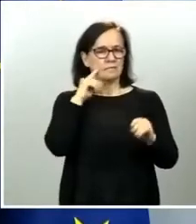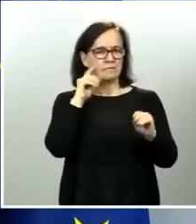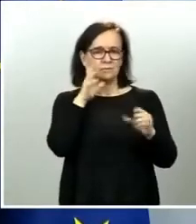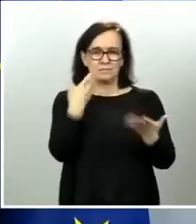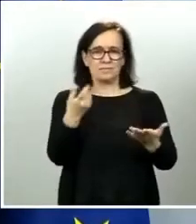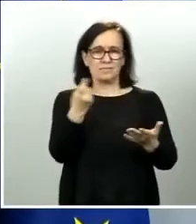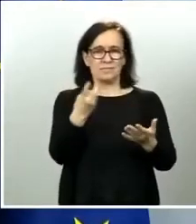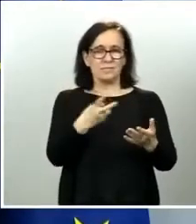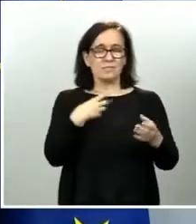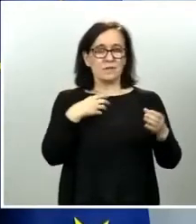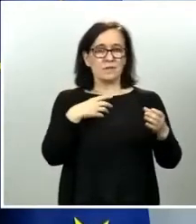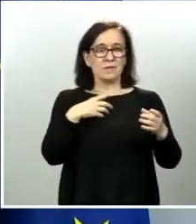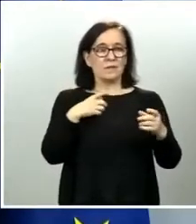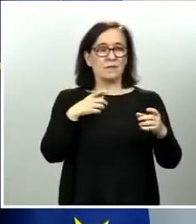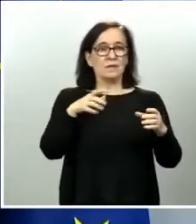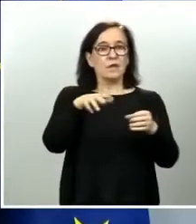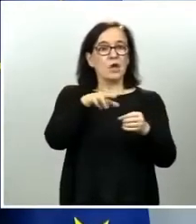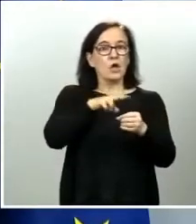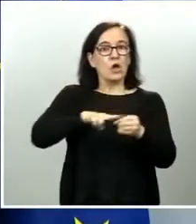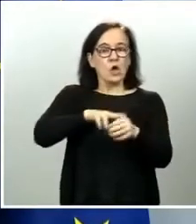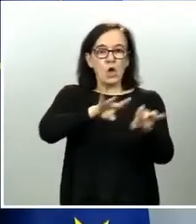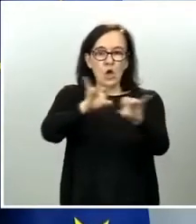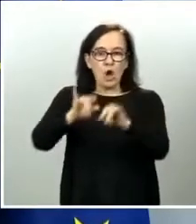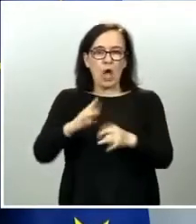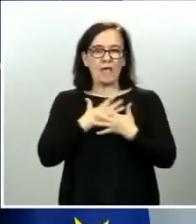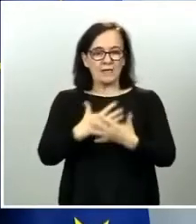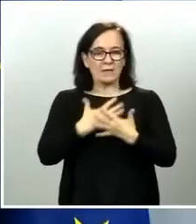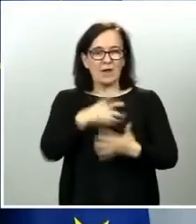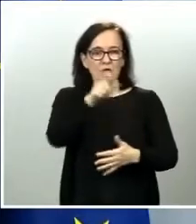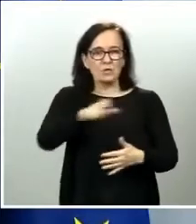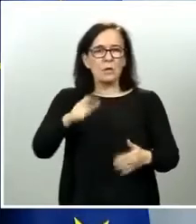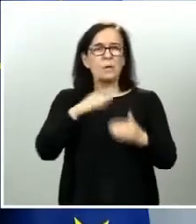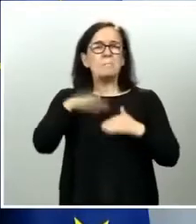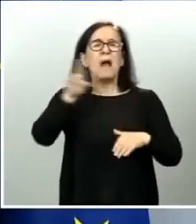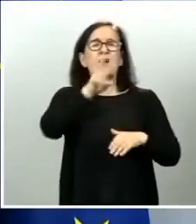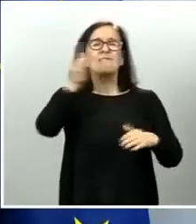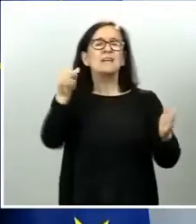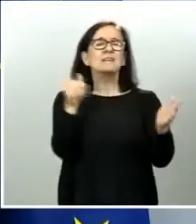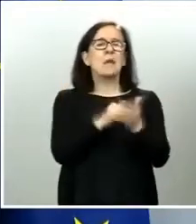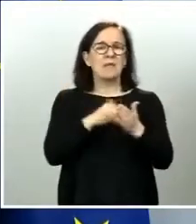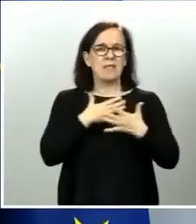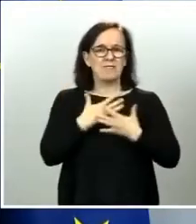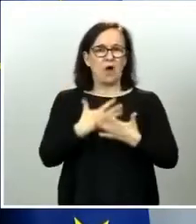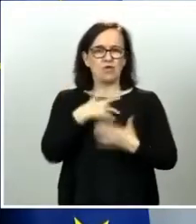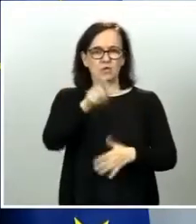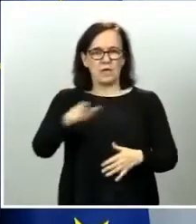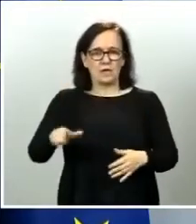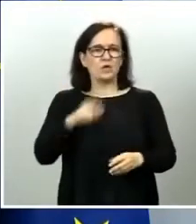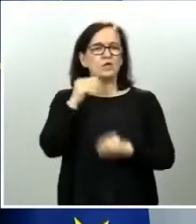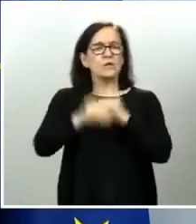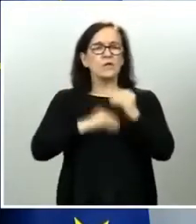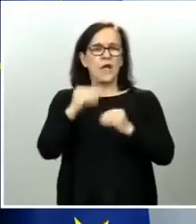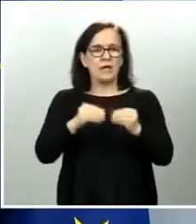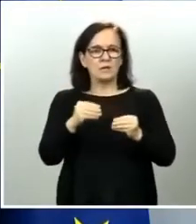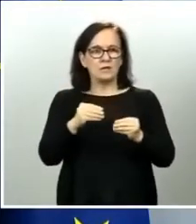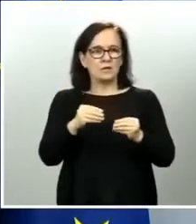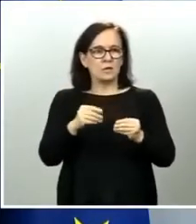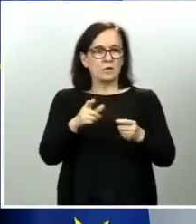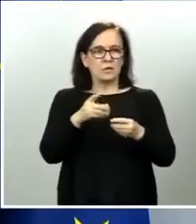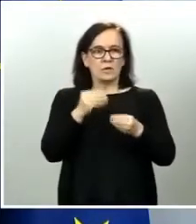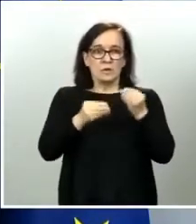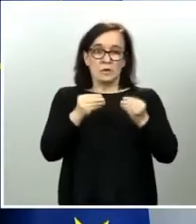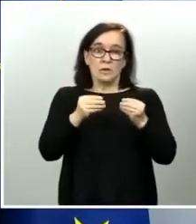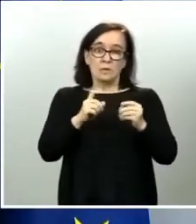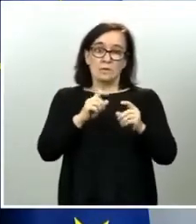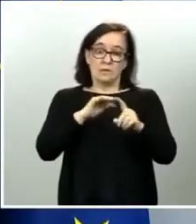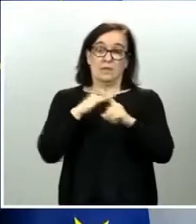las agrupaciones locales de voluntarios, más de 20.000 voluntarios que realizan desde la declaración del estado de